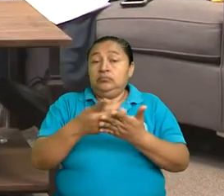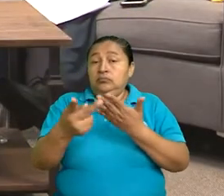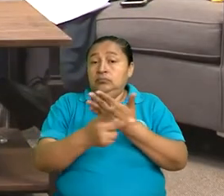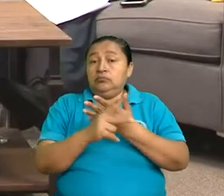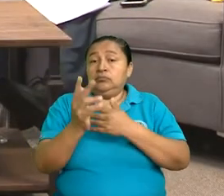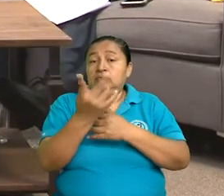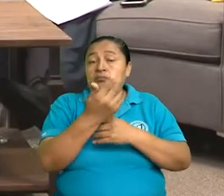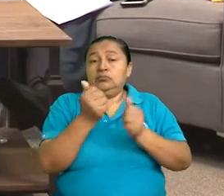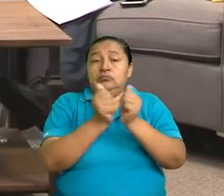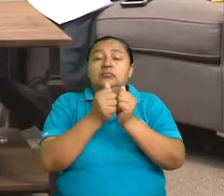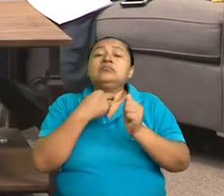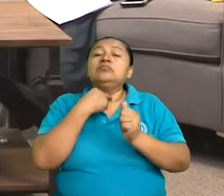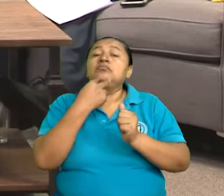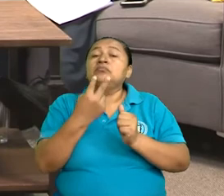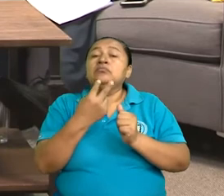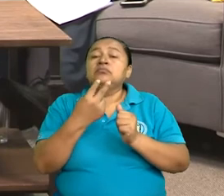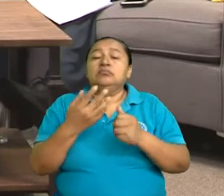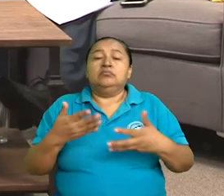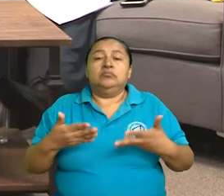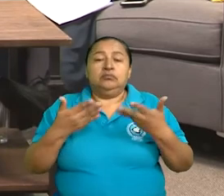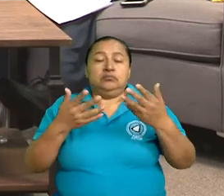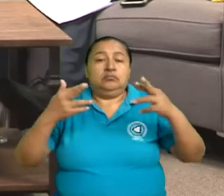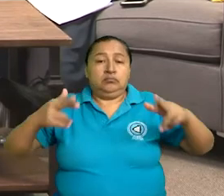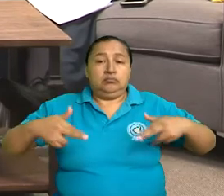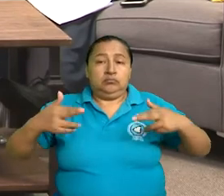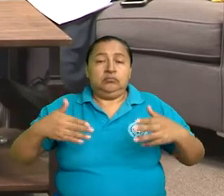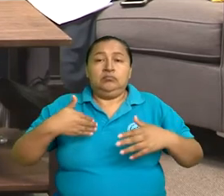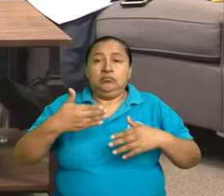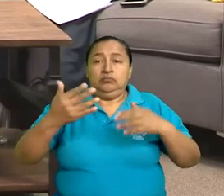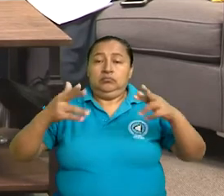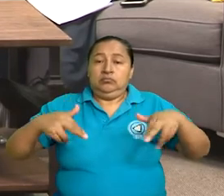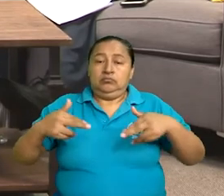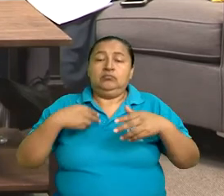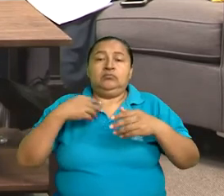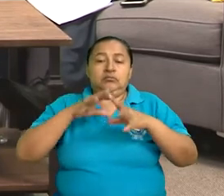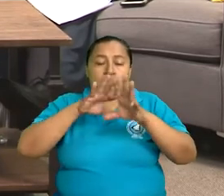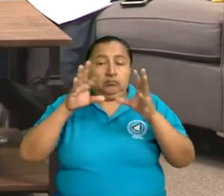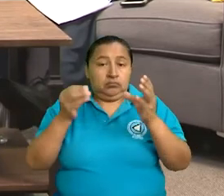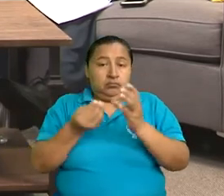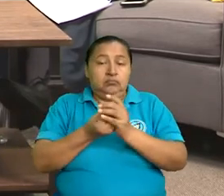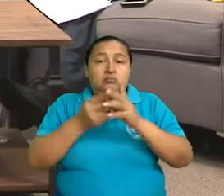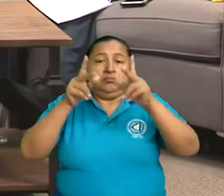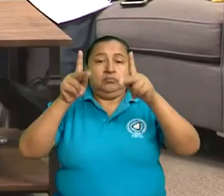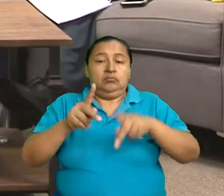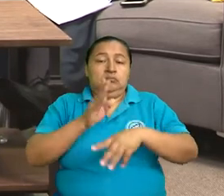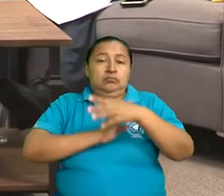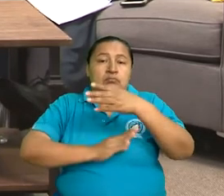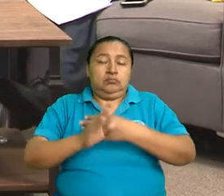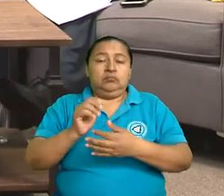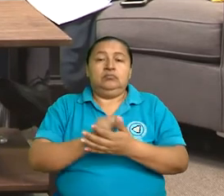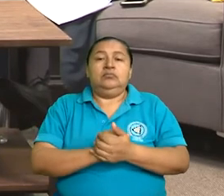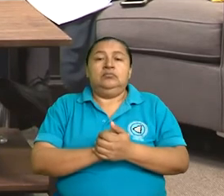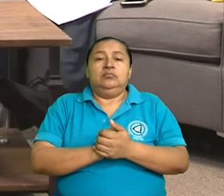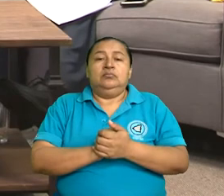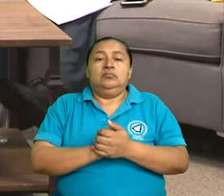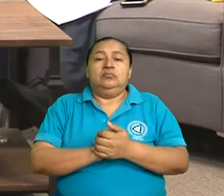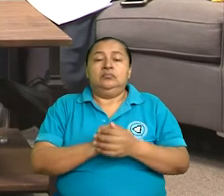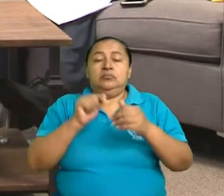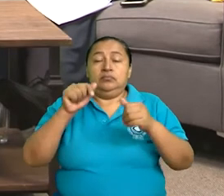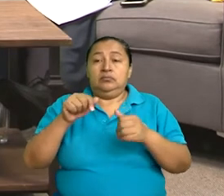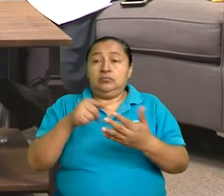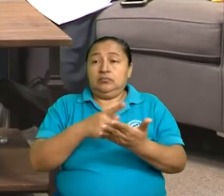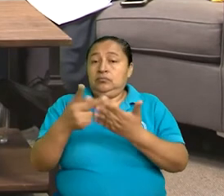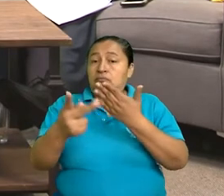Voz propicia la rehabilitación, la rehabilitación integral para las personas con discapacidad. Desde este